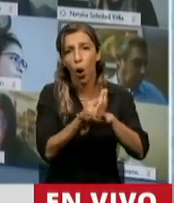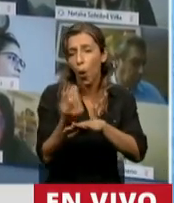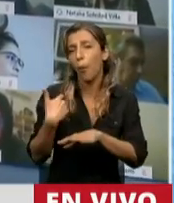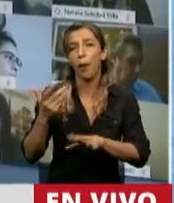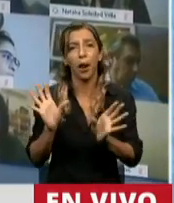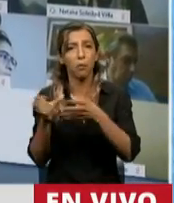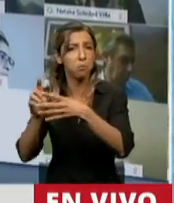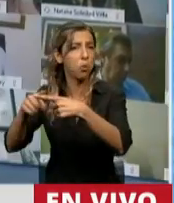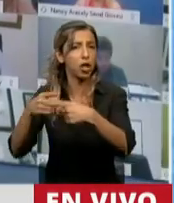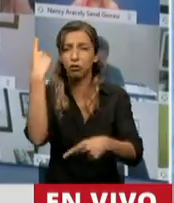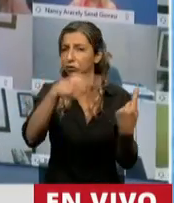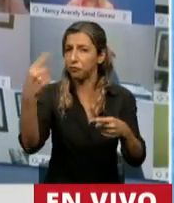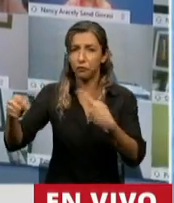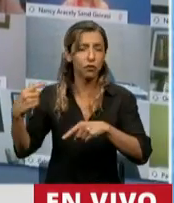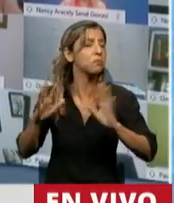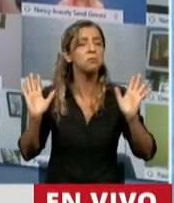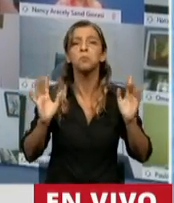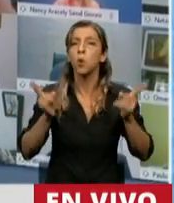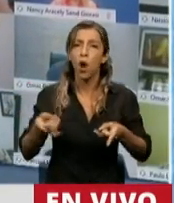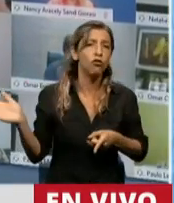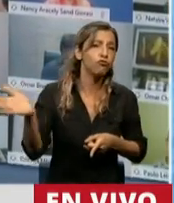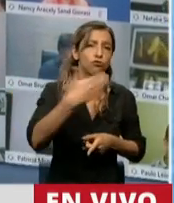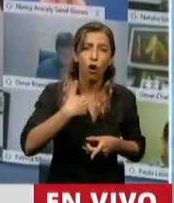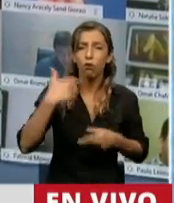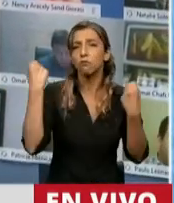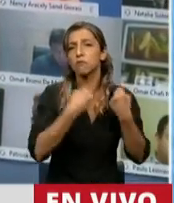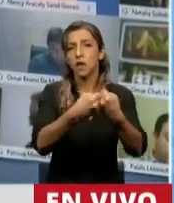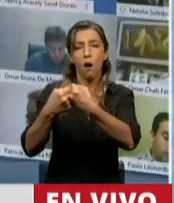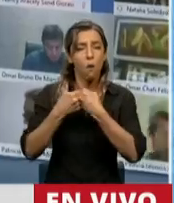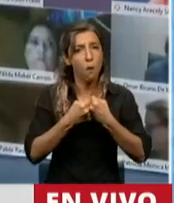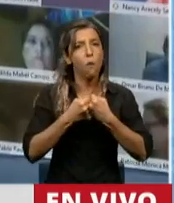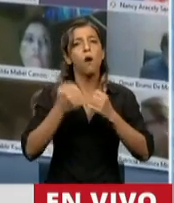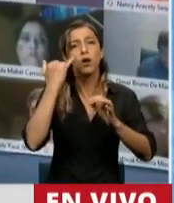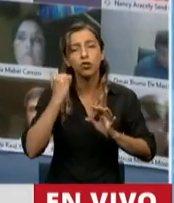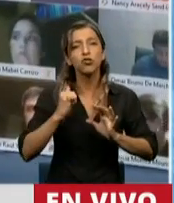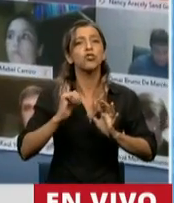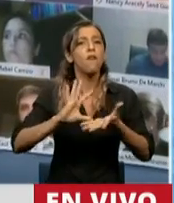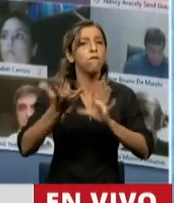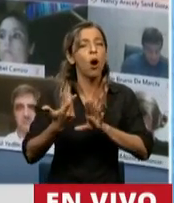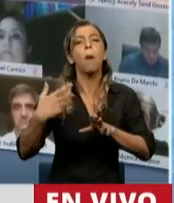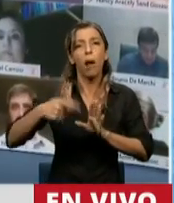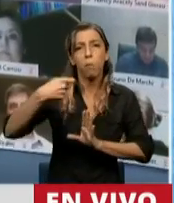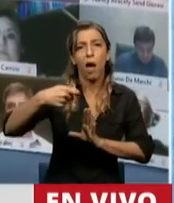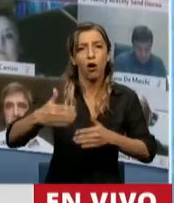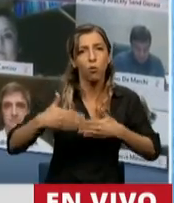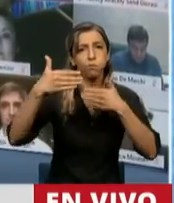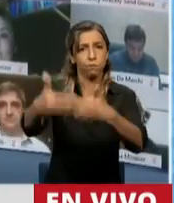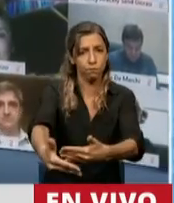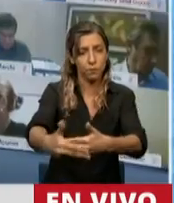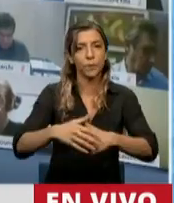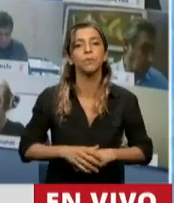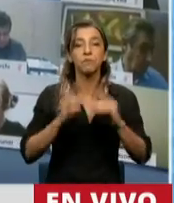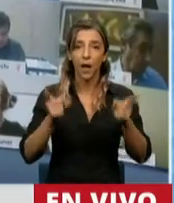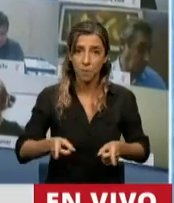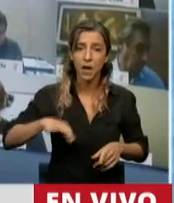de Todos, de Cambiemos, de partidos provinciales, todos han tenido el mismo trato y la refinanciación. Se incluye también lo de